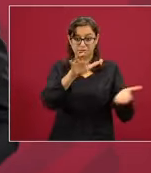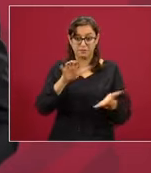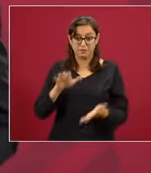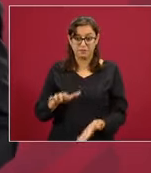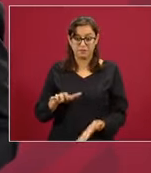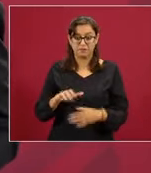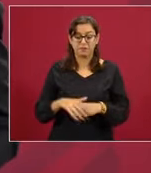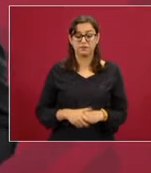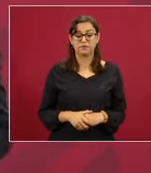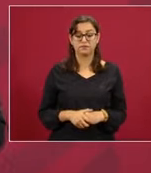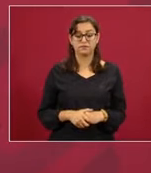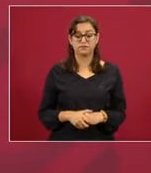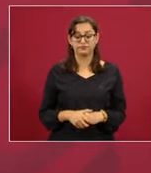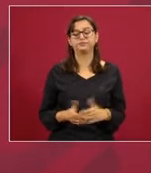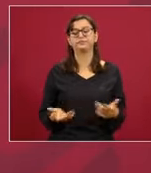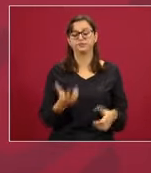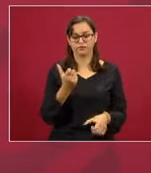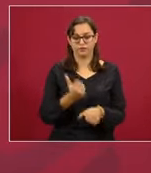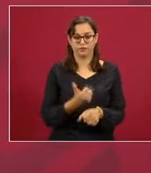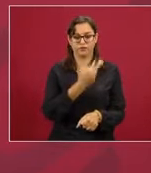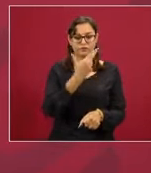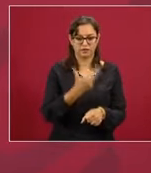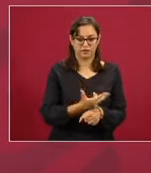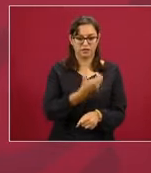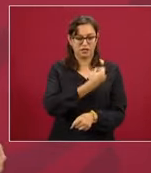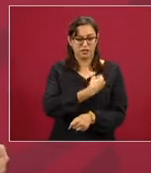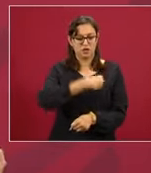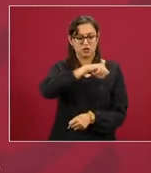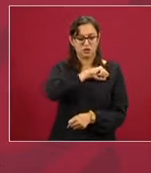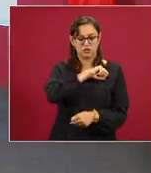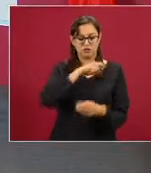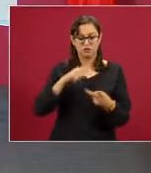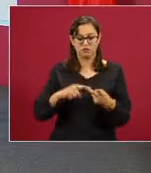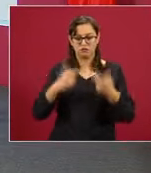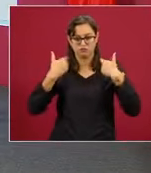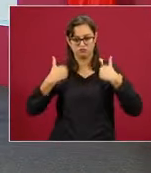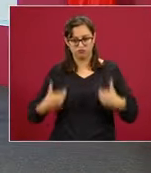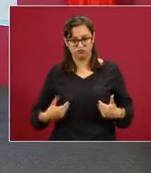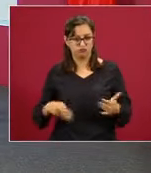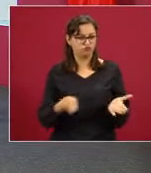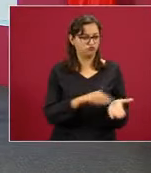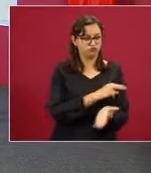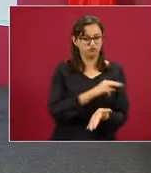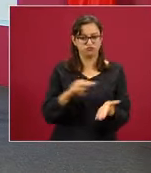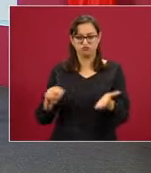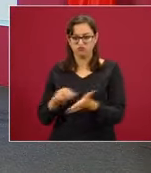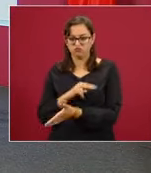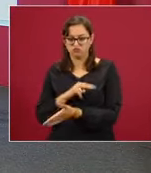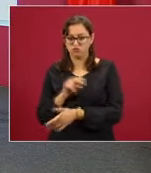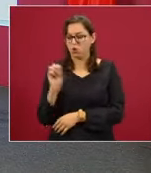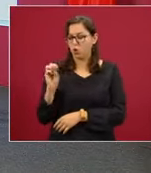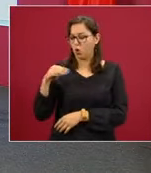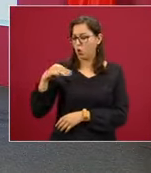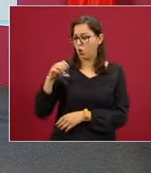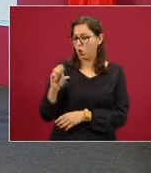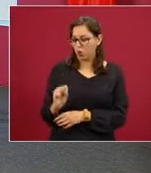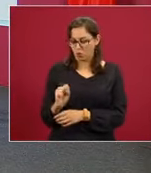Lo firma desde luego el señor secretario de Salud y el de La Voz. Participa en la Organización Mundial de la Salud,